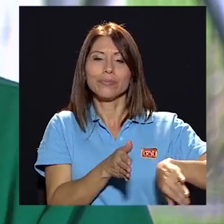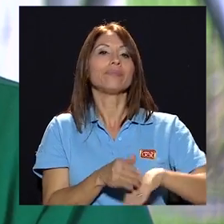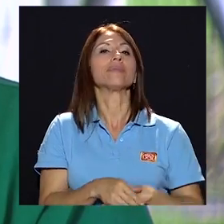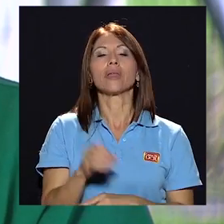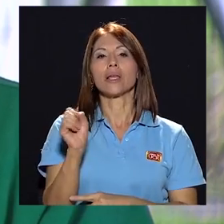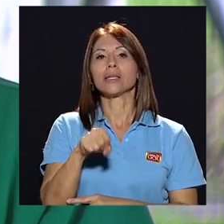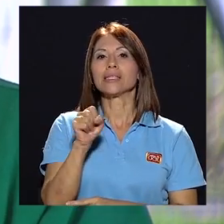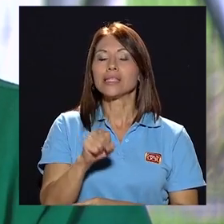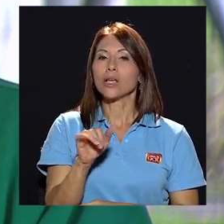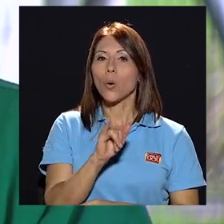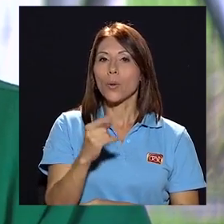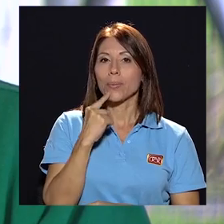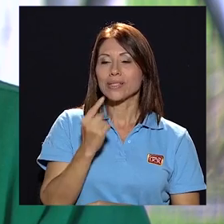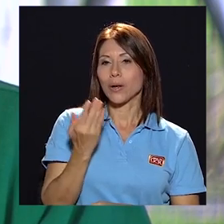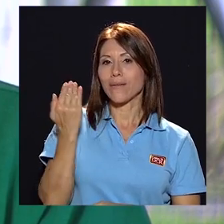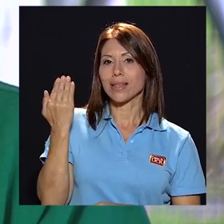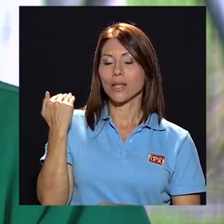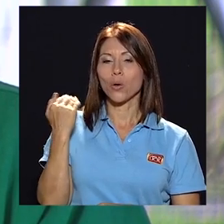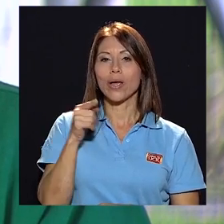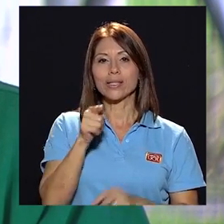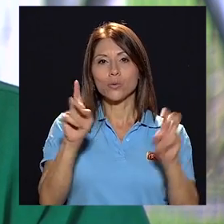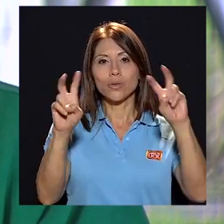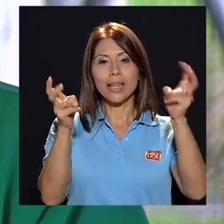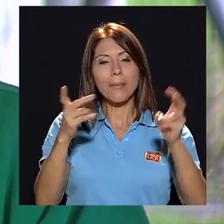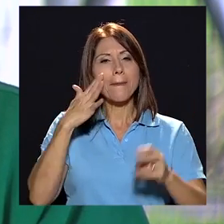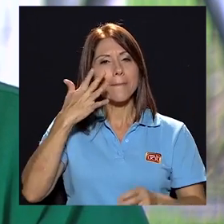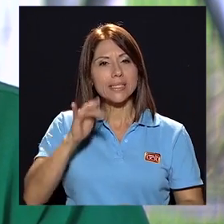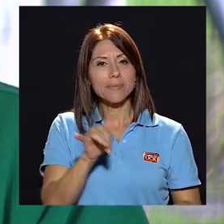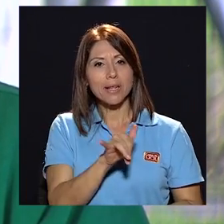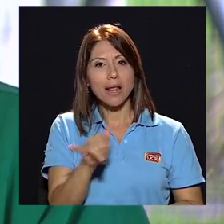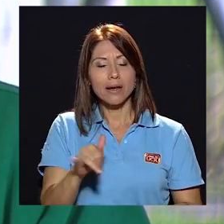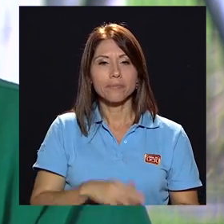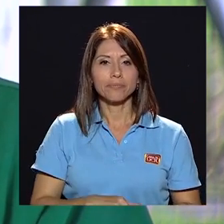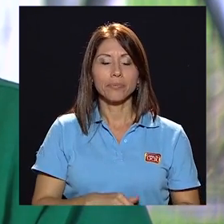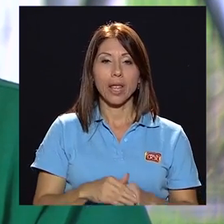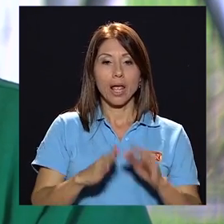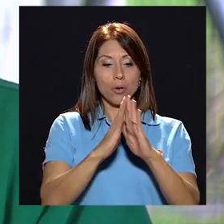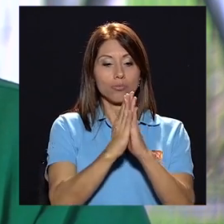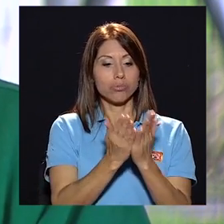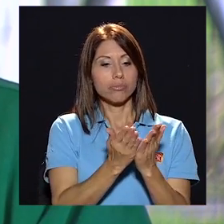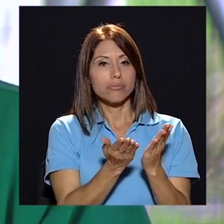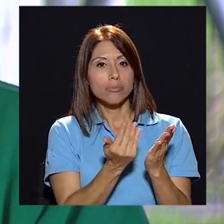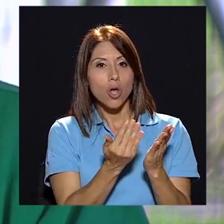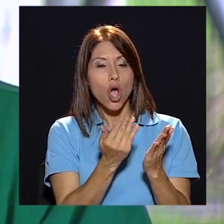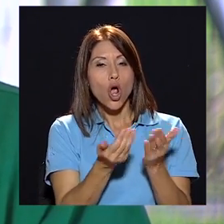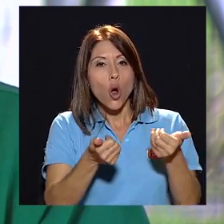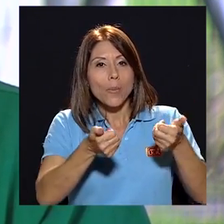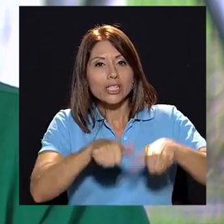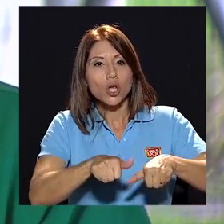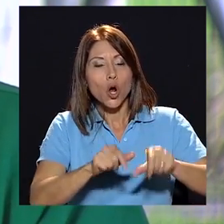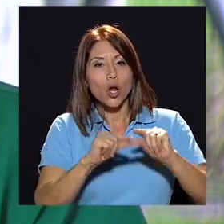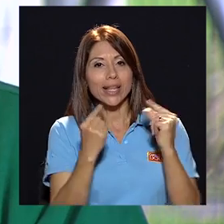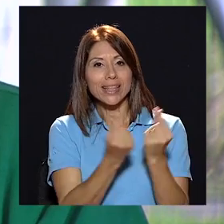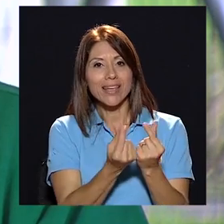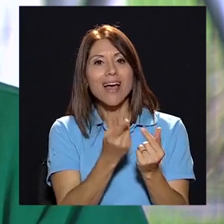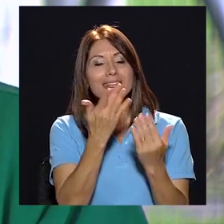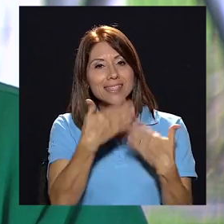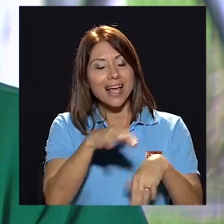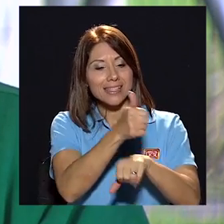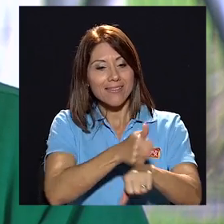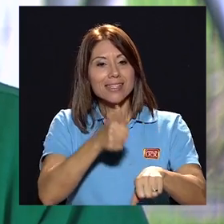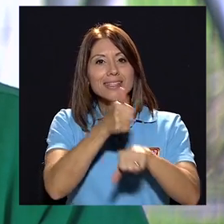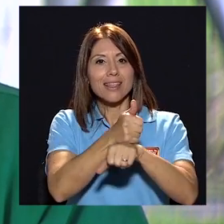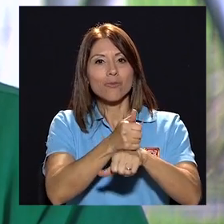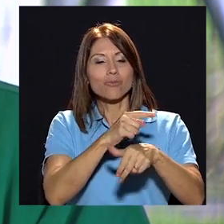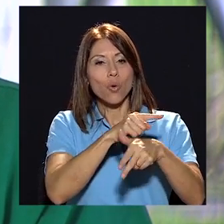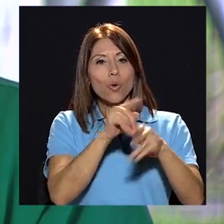Sí, como le mencionaba en una pregunta anterior, es un tema similar, la convención colectiva tiene establecido lo que usted menciona, una